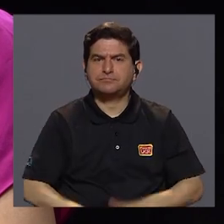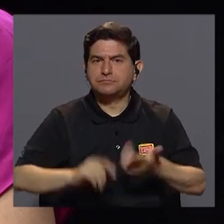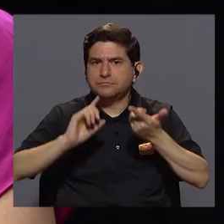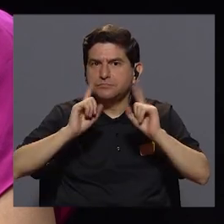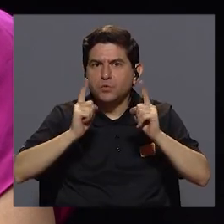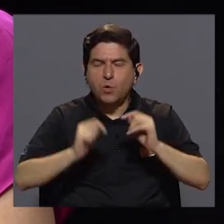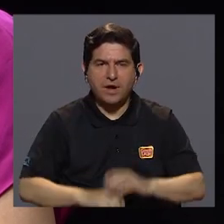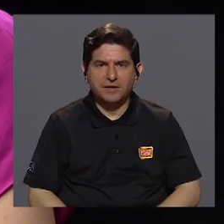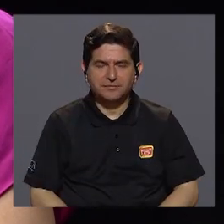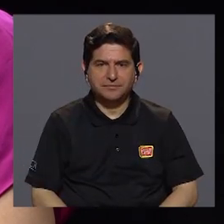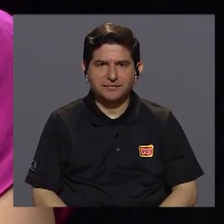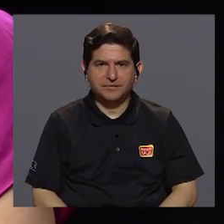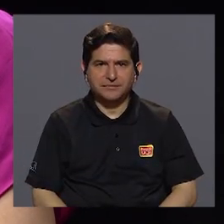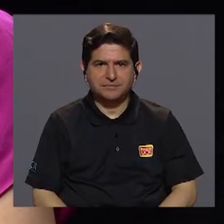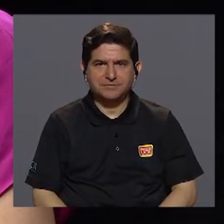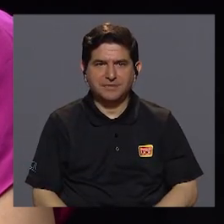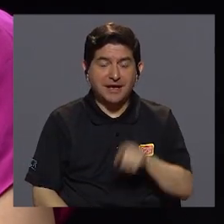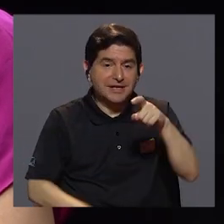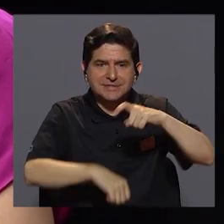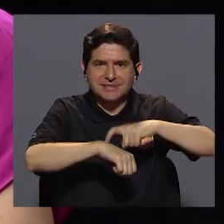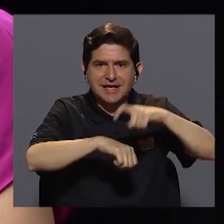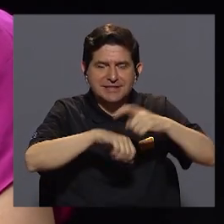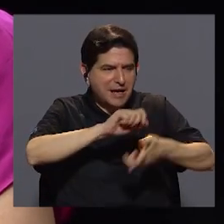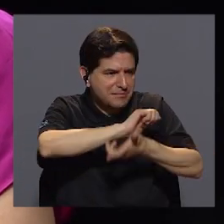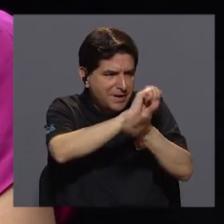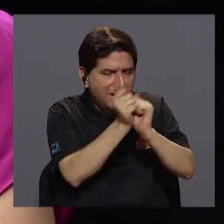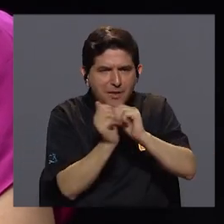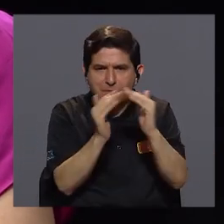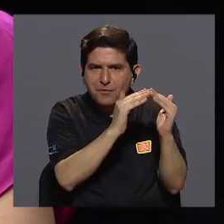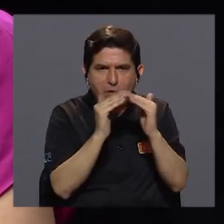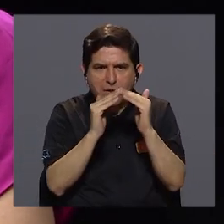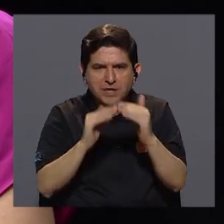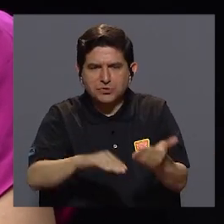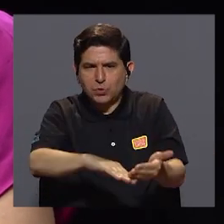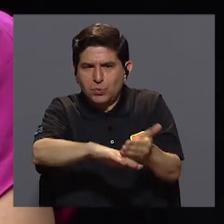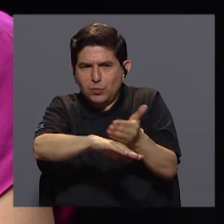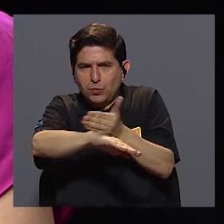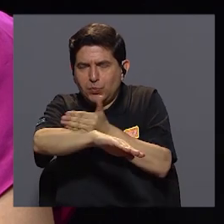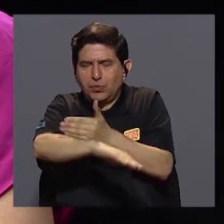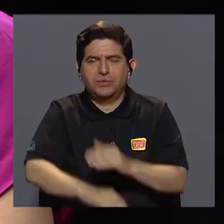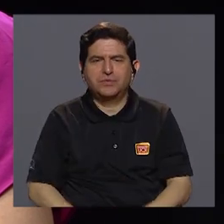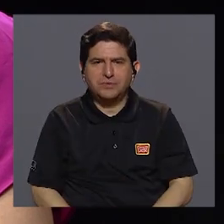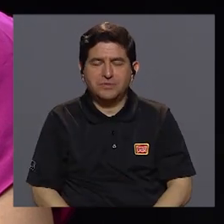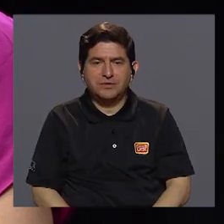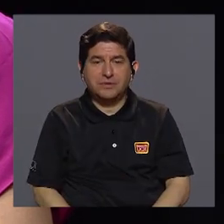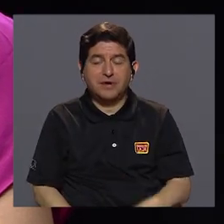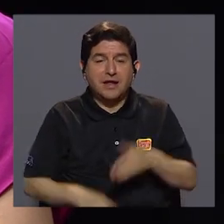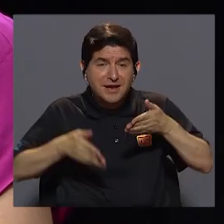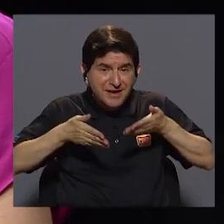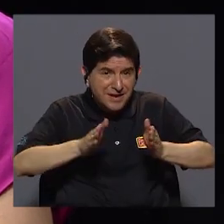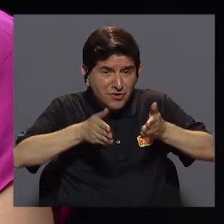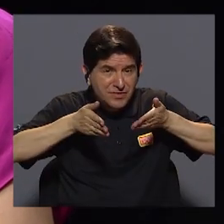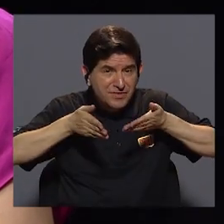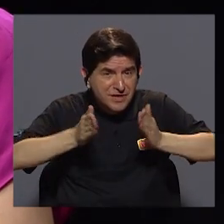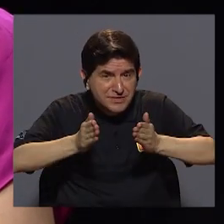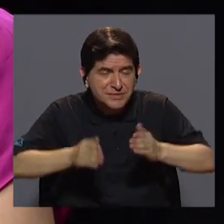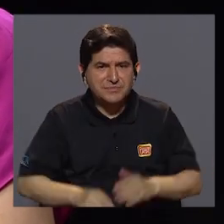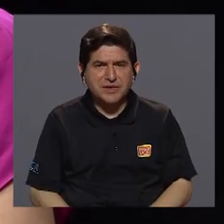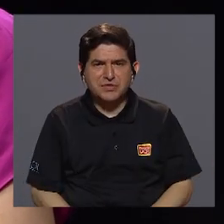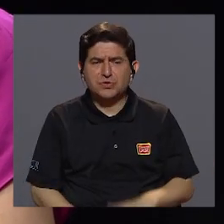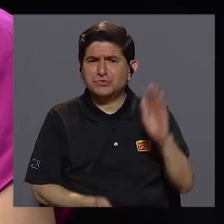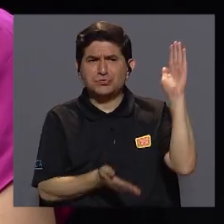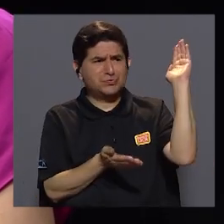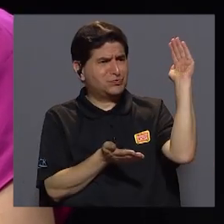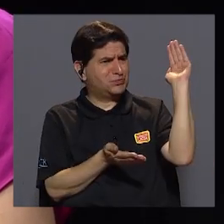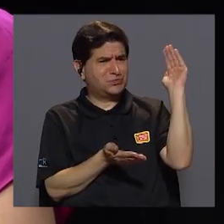es entrar en esa etapa de transición demográfica avanzada donde lo que es la natalidad se